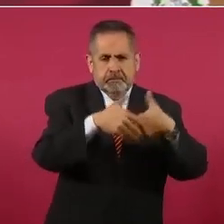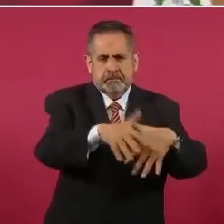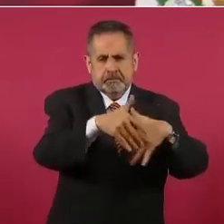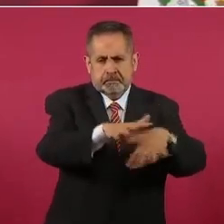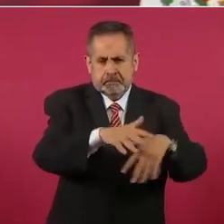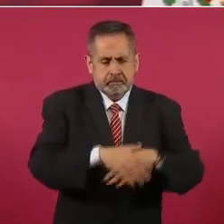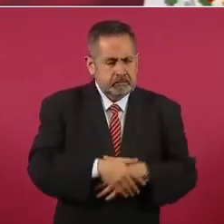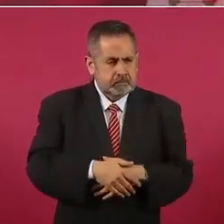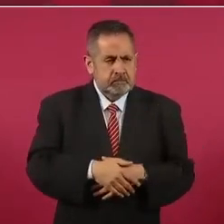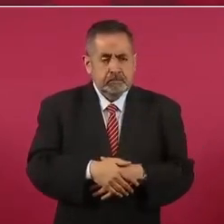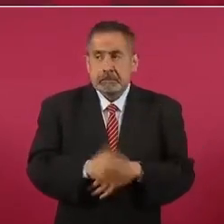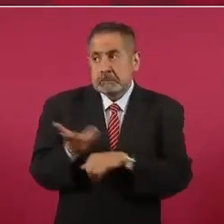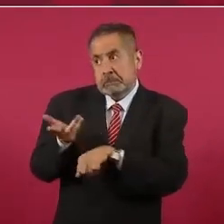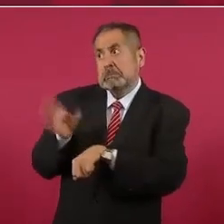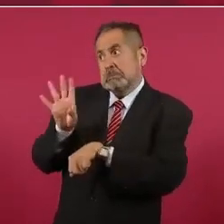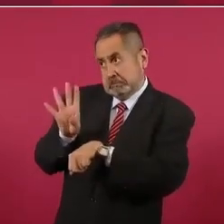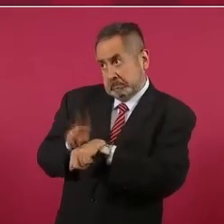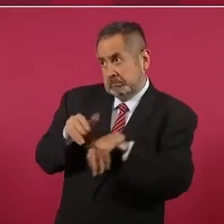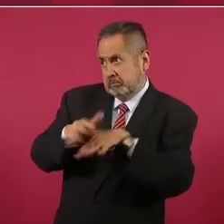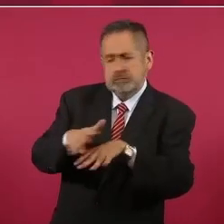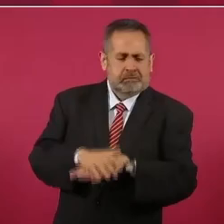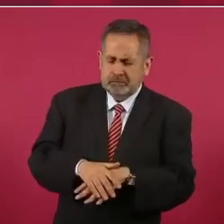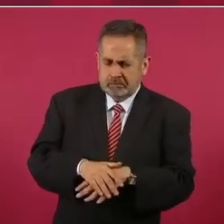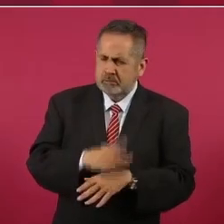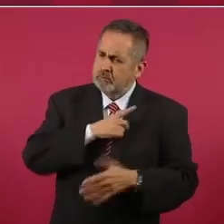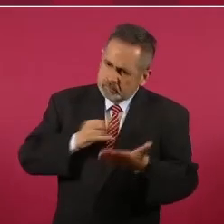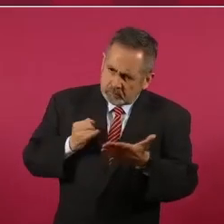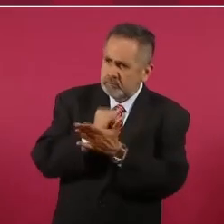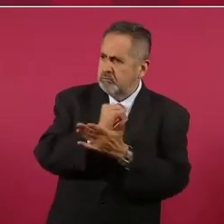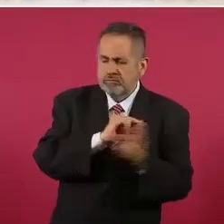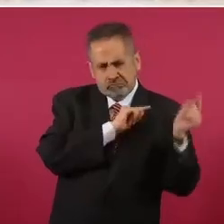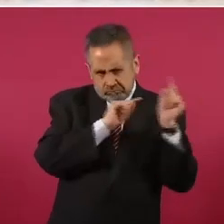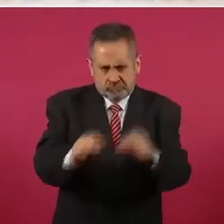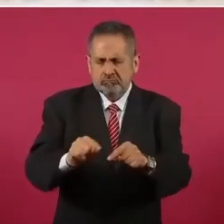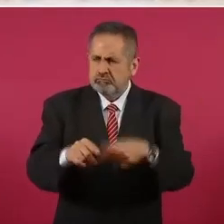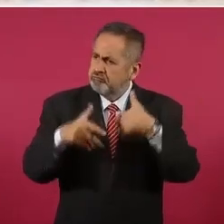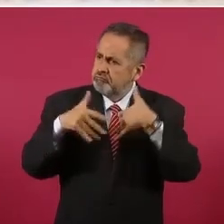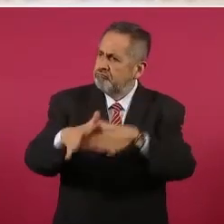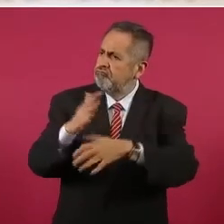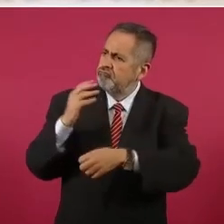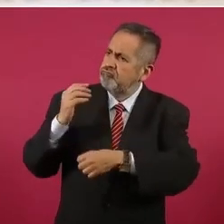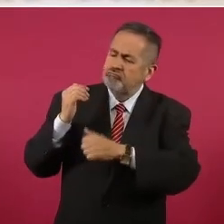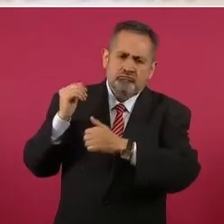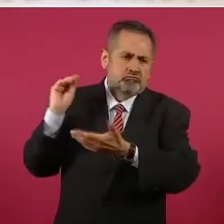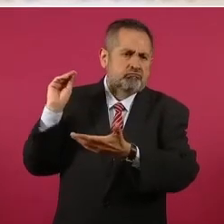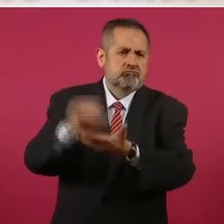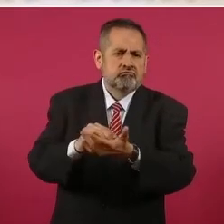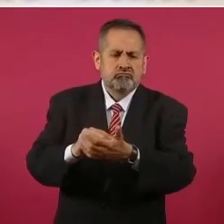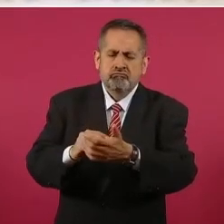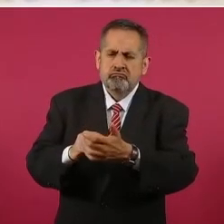imploran. No hay ni siquiera que pedir permiso,